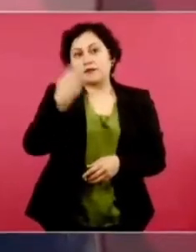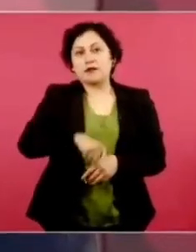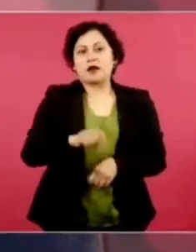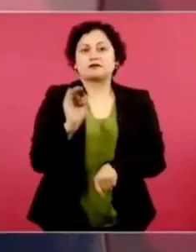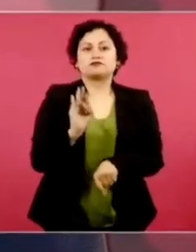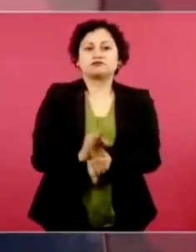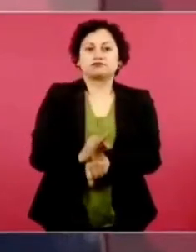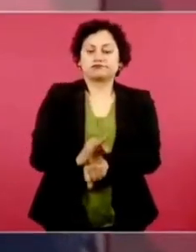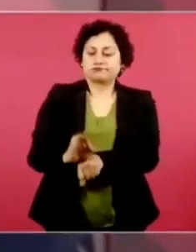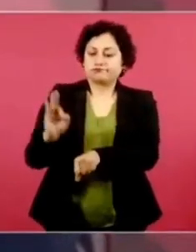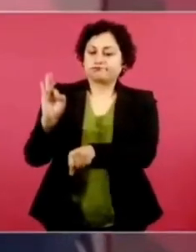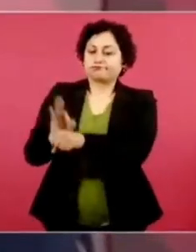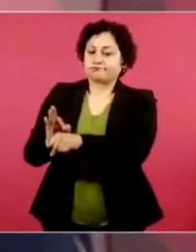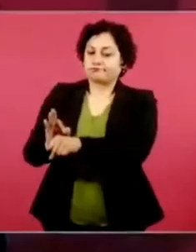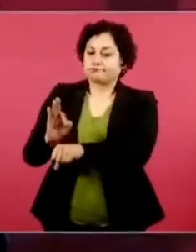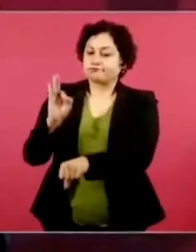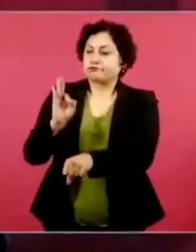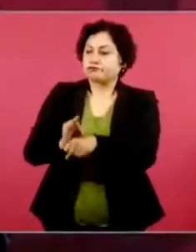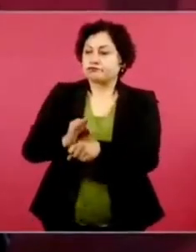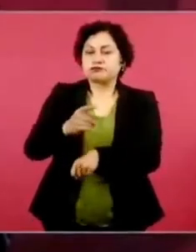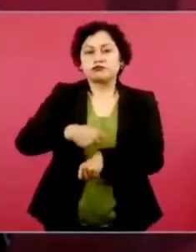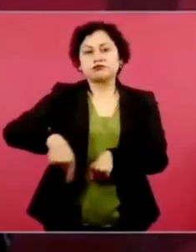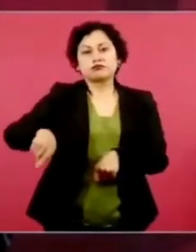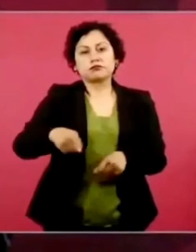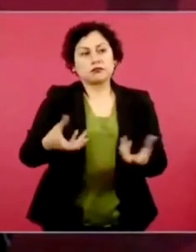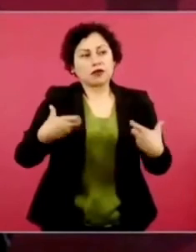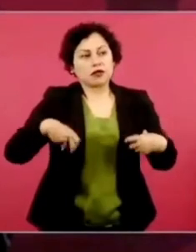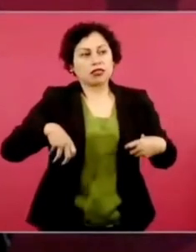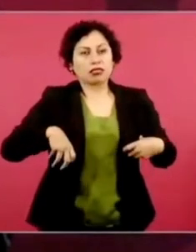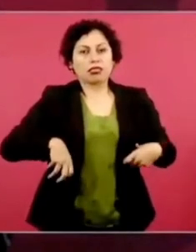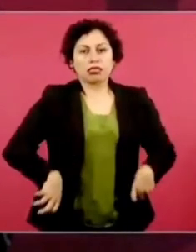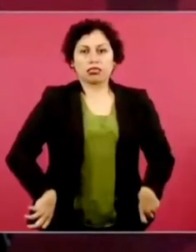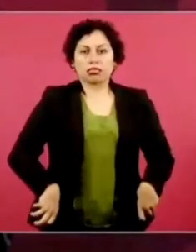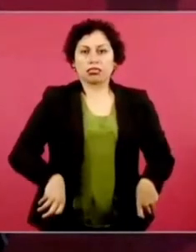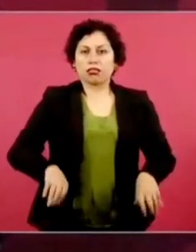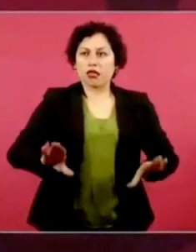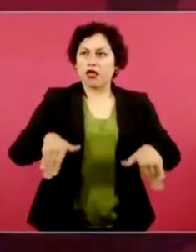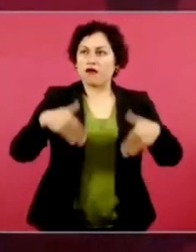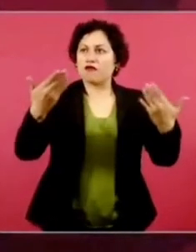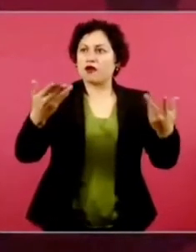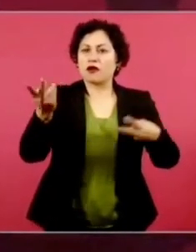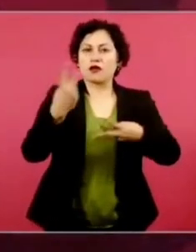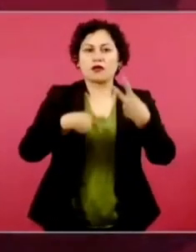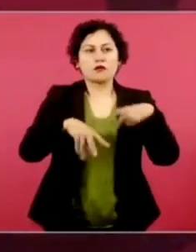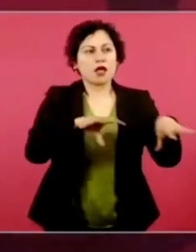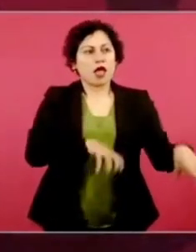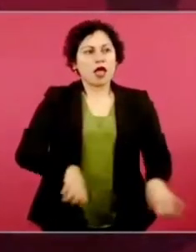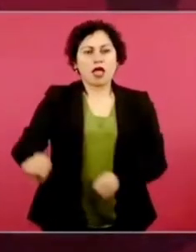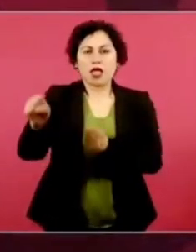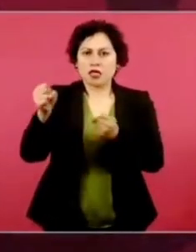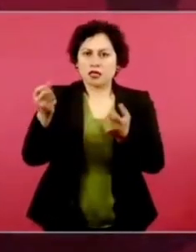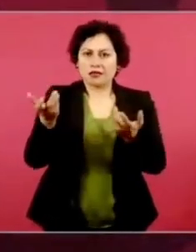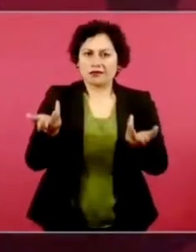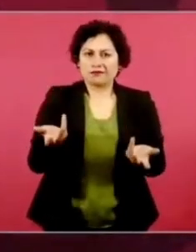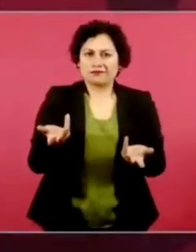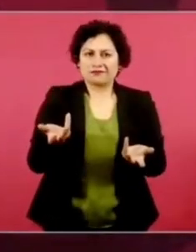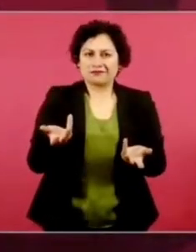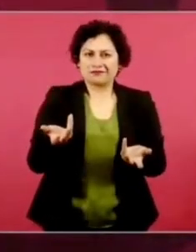legitimar el robo, el saqueo y para justificar